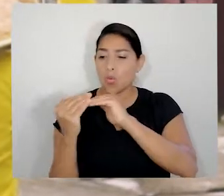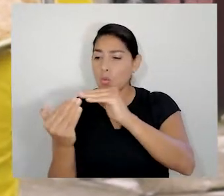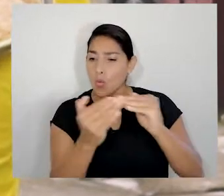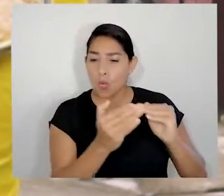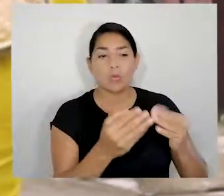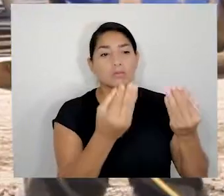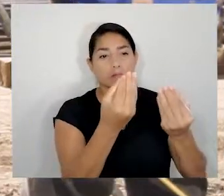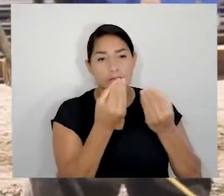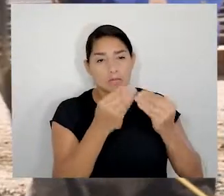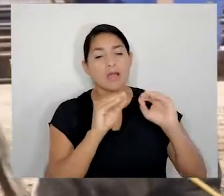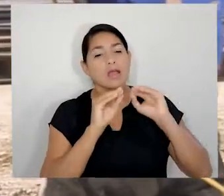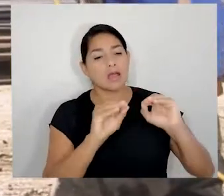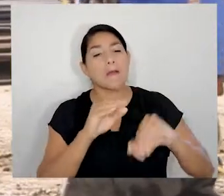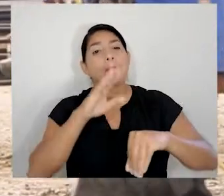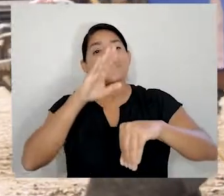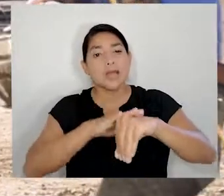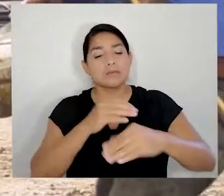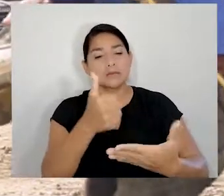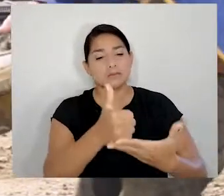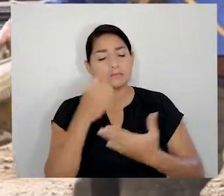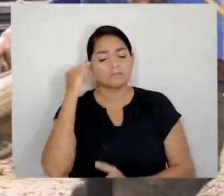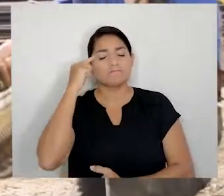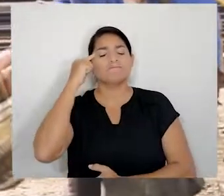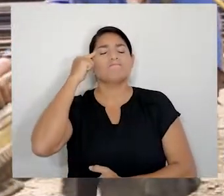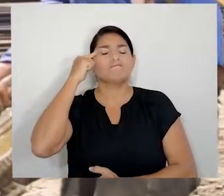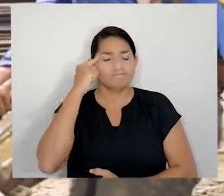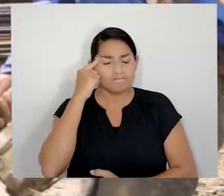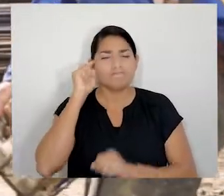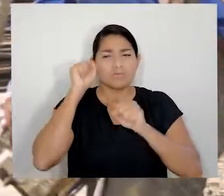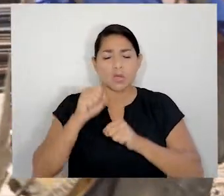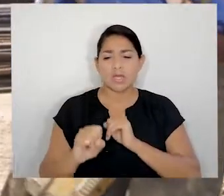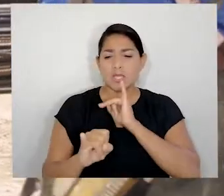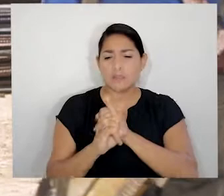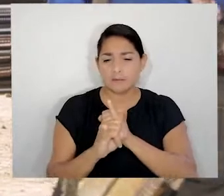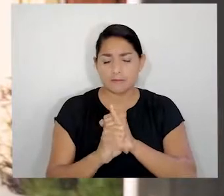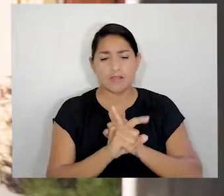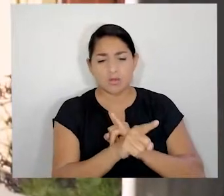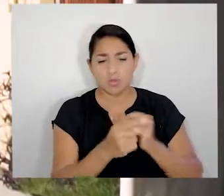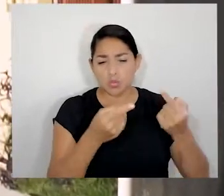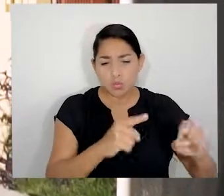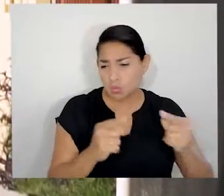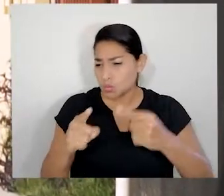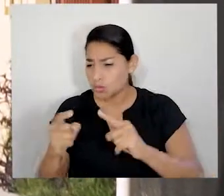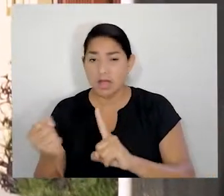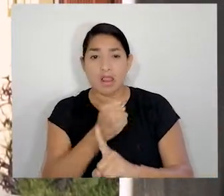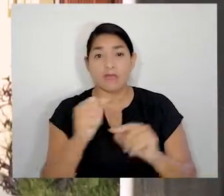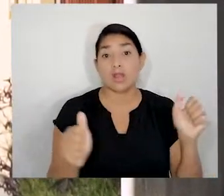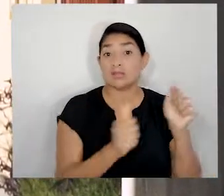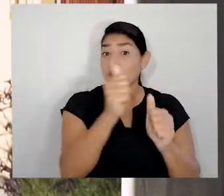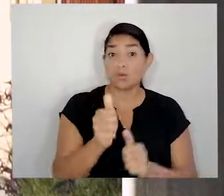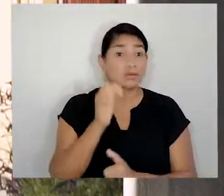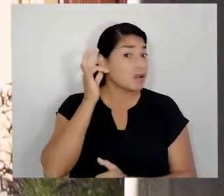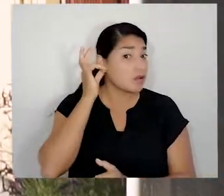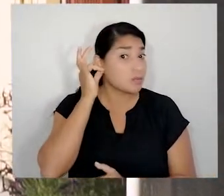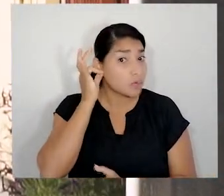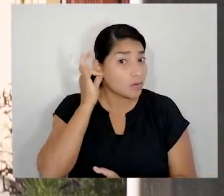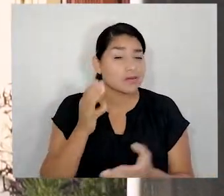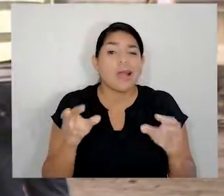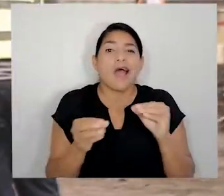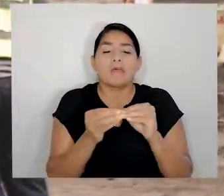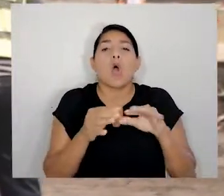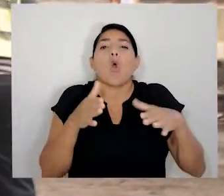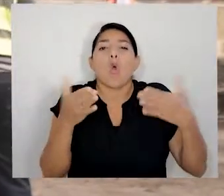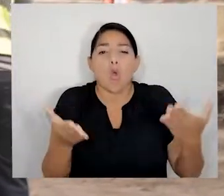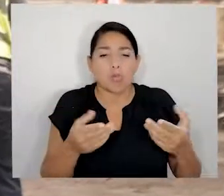acciones comunitarias socioeducativas que permitan una reflexión para poder identificar las consecuencias de la violencia